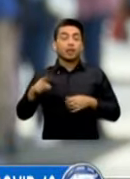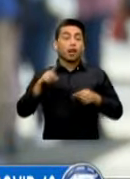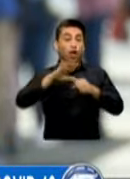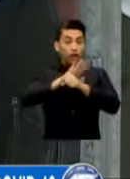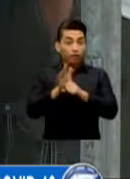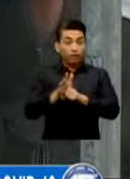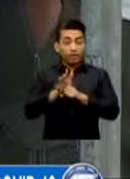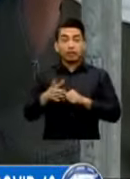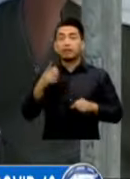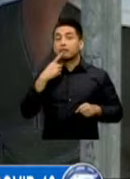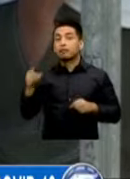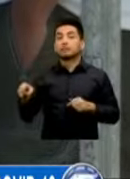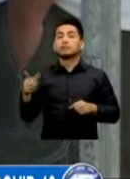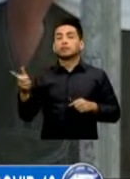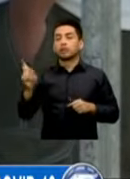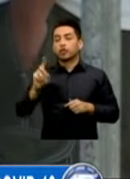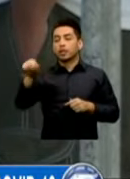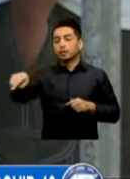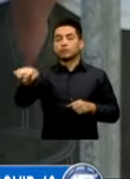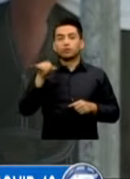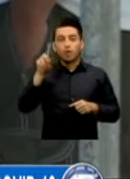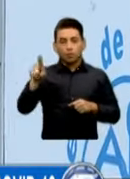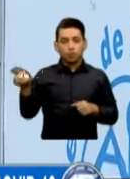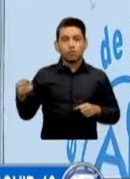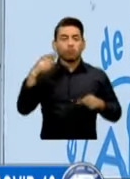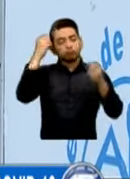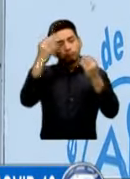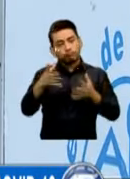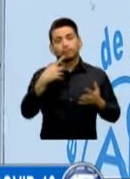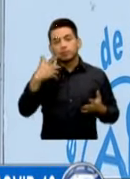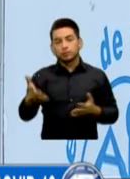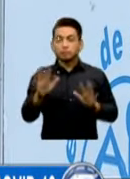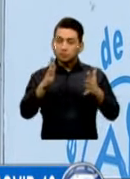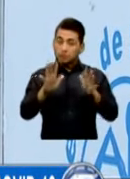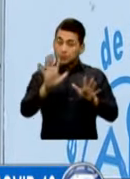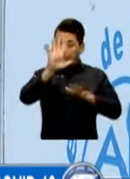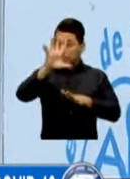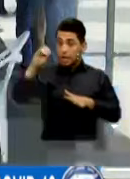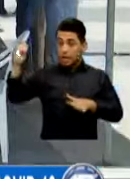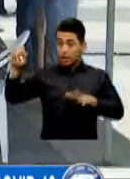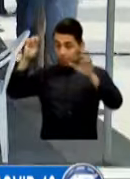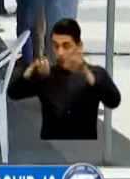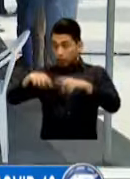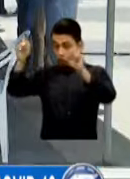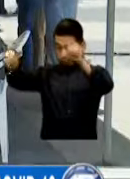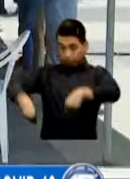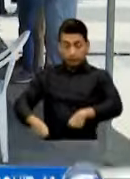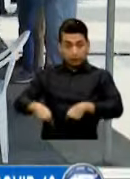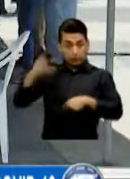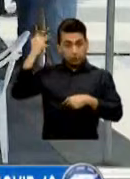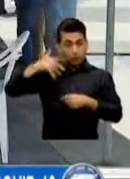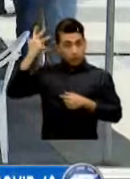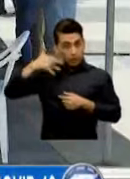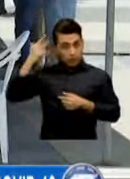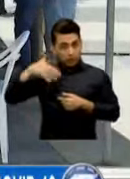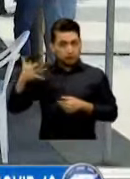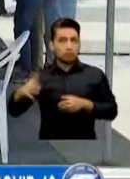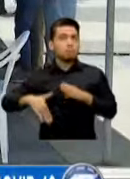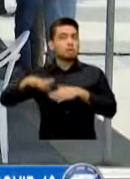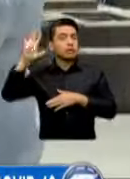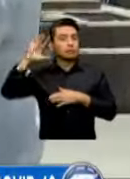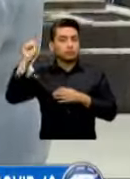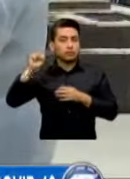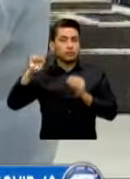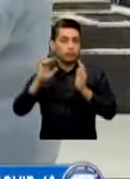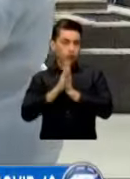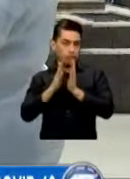se ubica en la Plaza de la Constitución Informó que reciben más de 500 personas a diario Elevándose esta cifra los fines de semana El 50